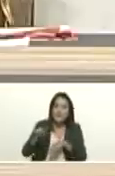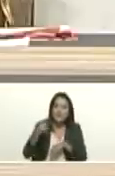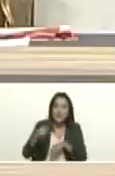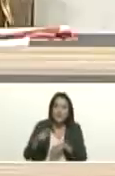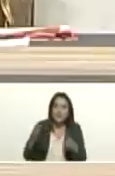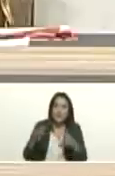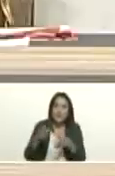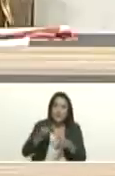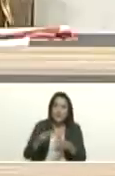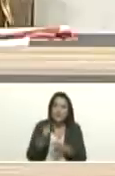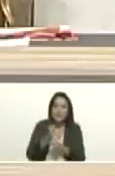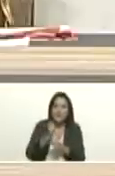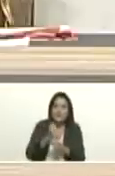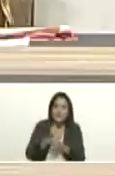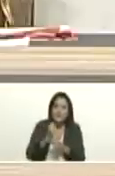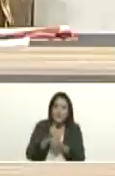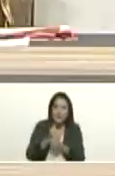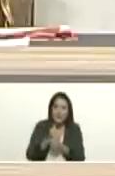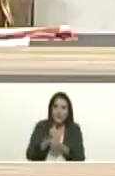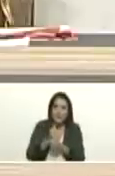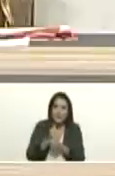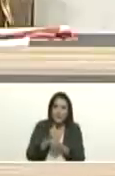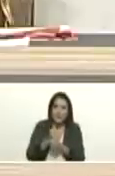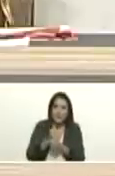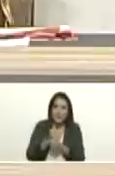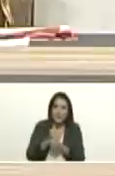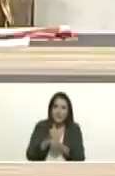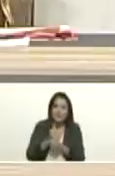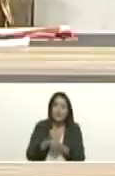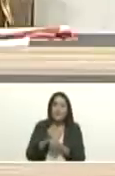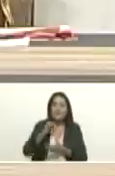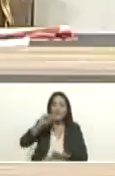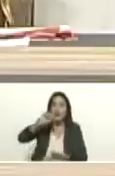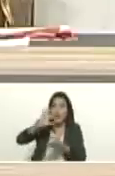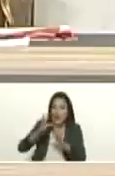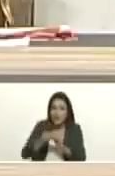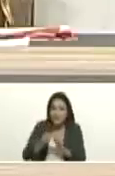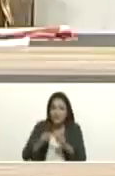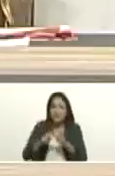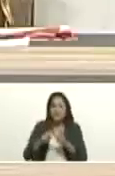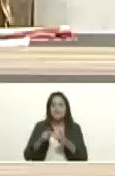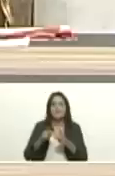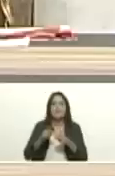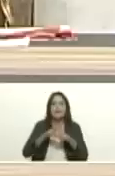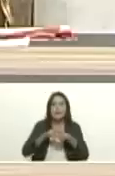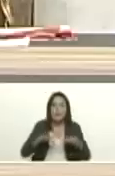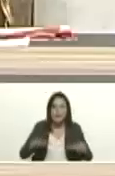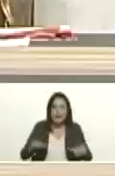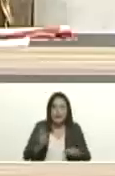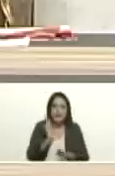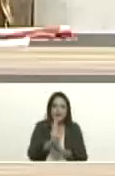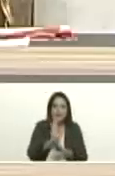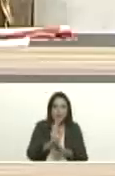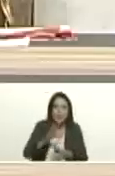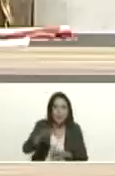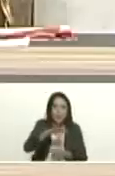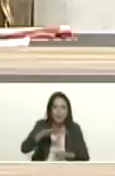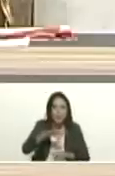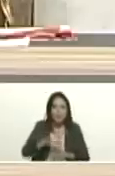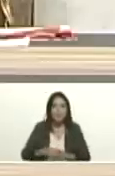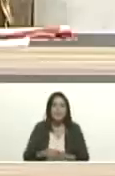precisamente de los CLAP de la REDI de la SODI porque